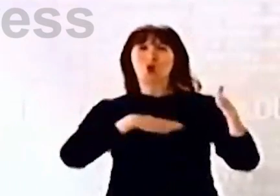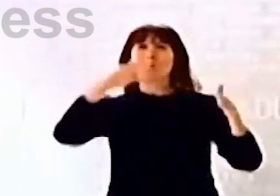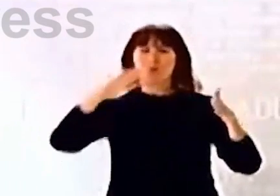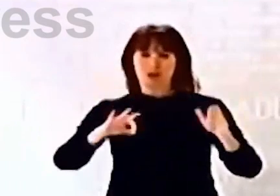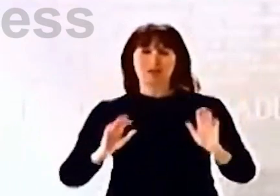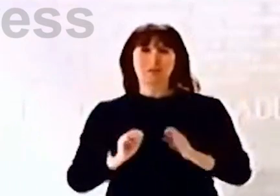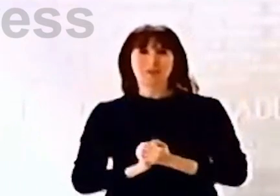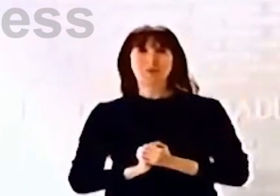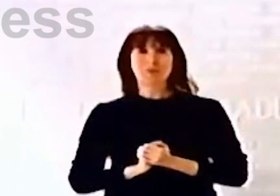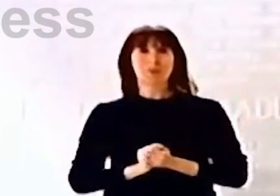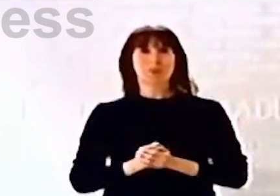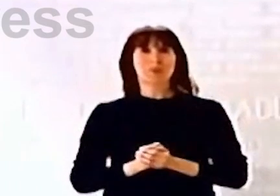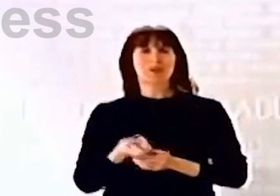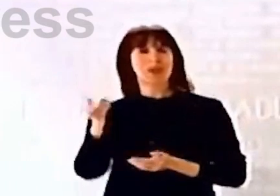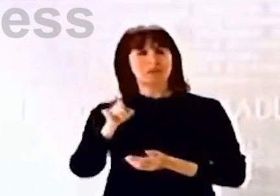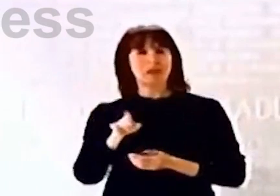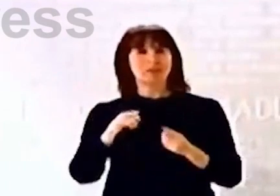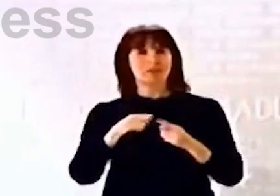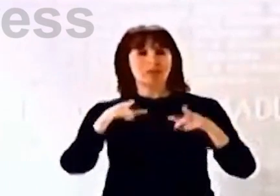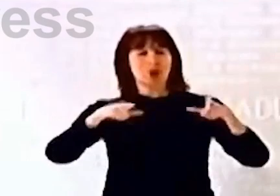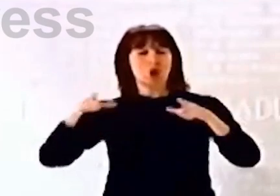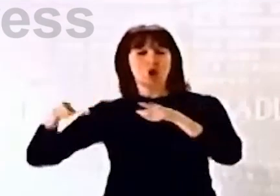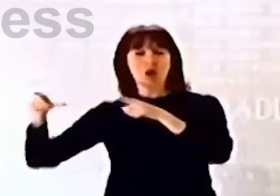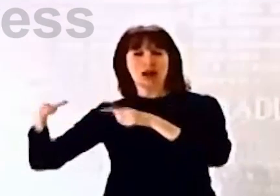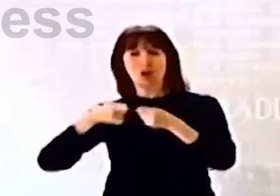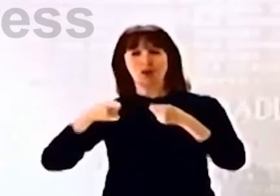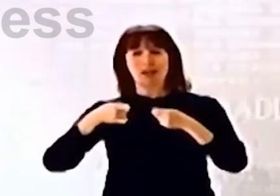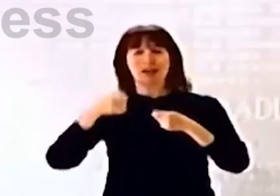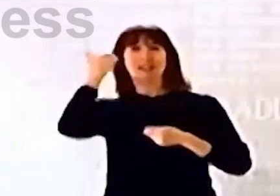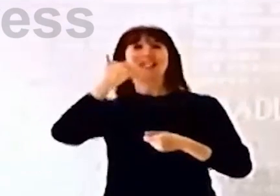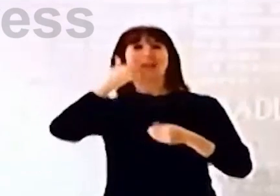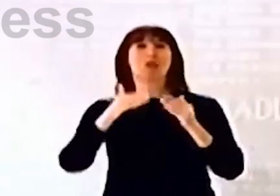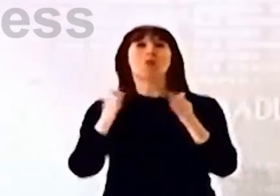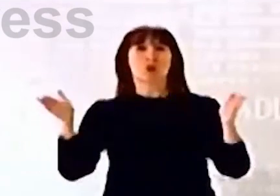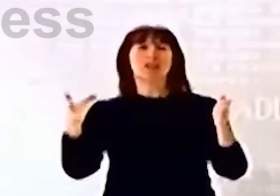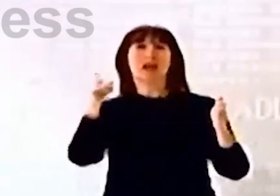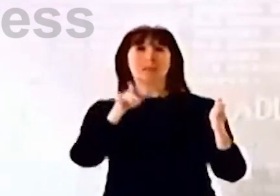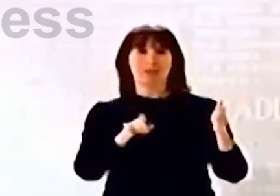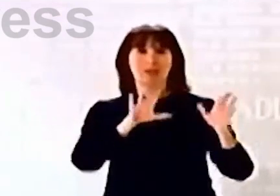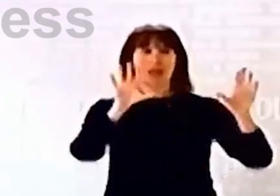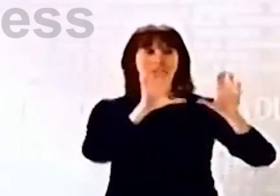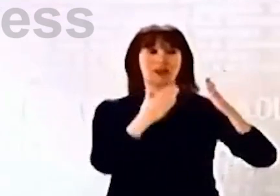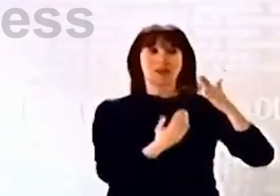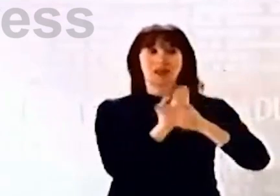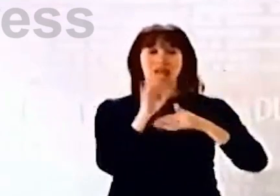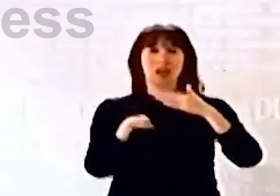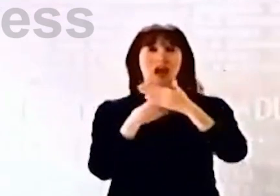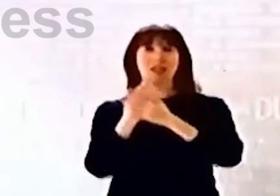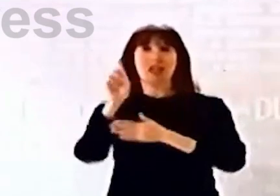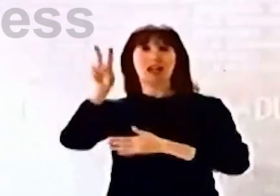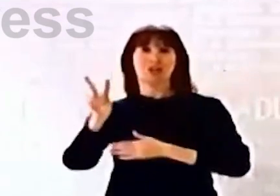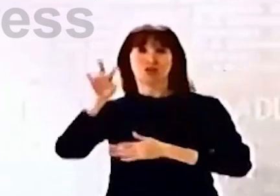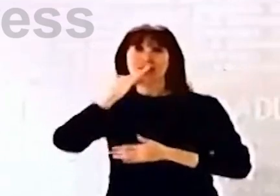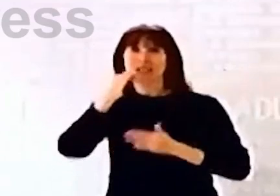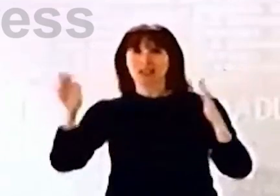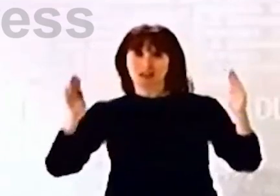También permitimos la apertura de estos locales comerciales los sábados, de 10 de la mañana a 14 horas.